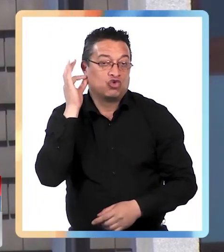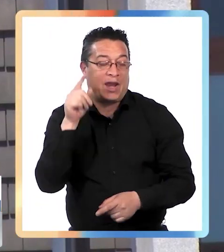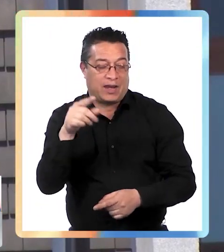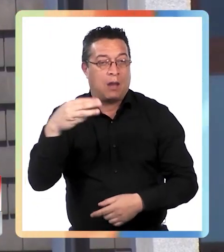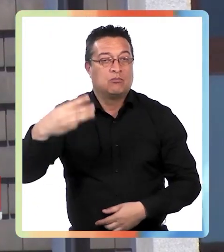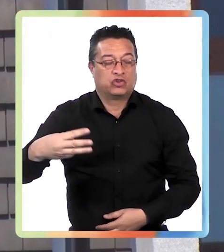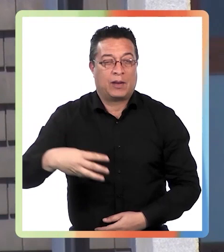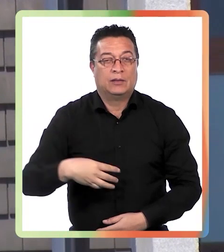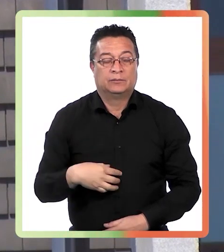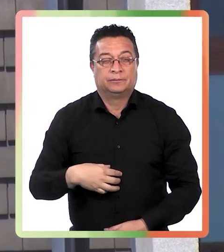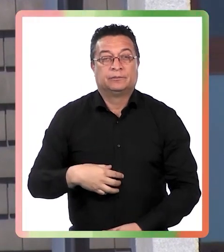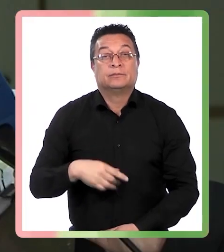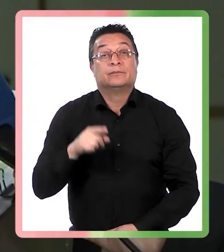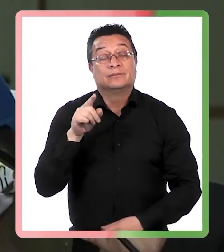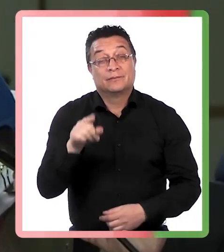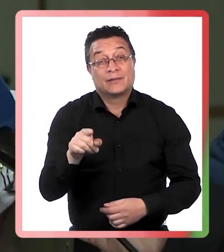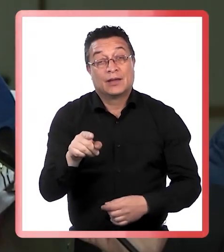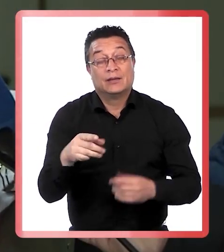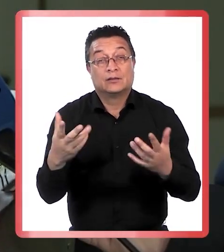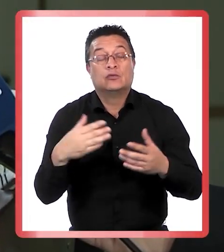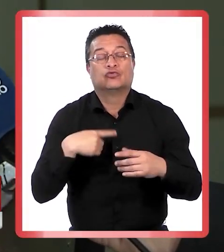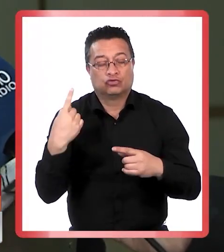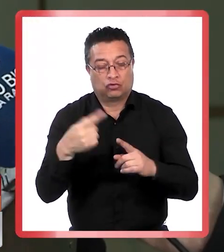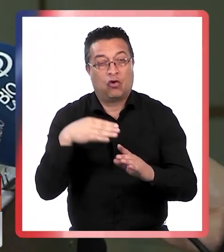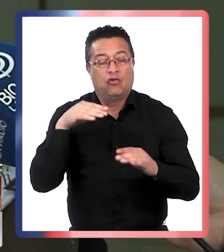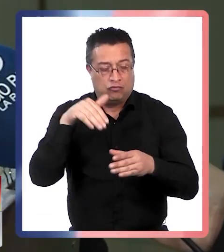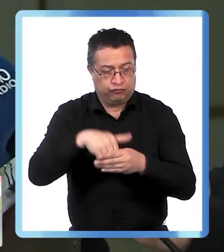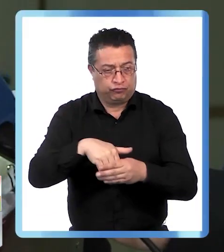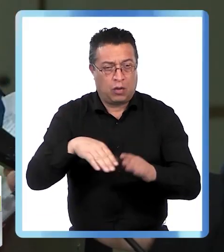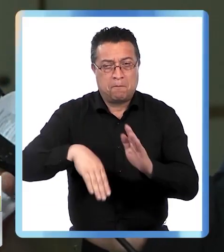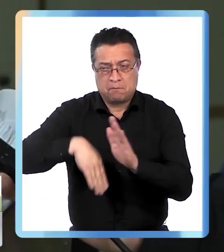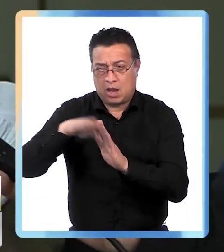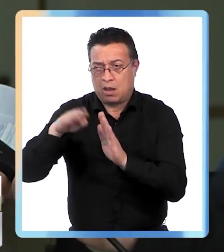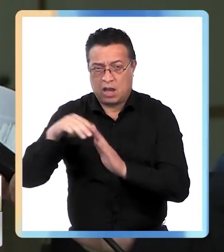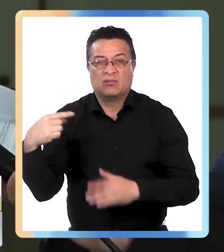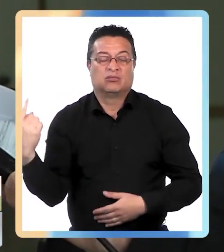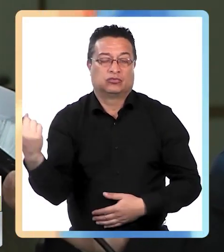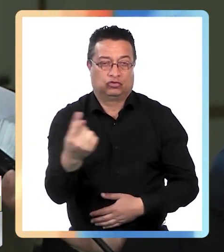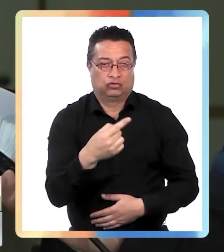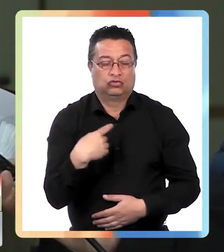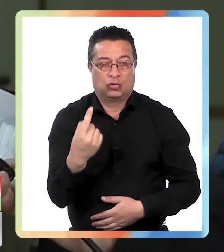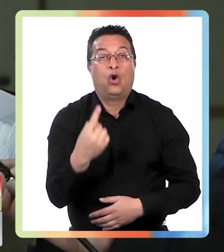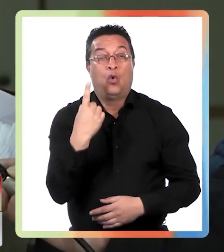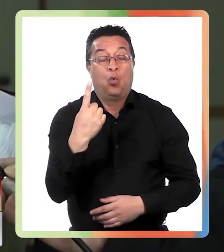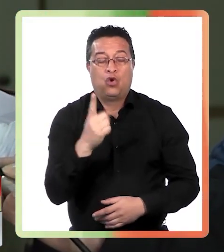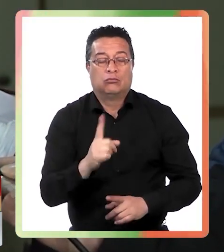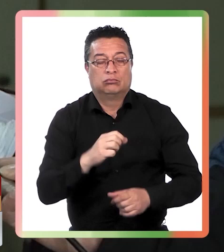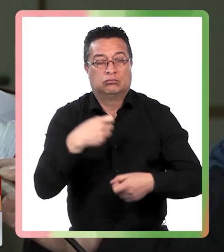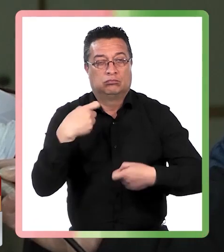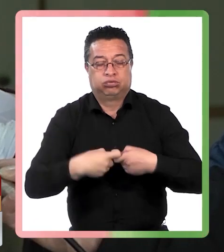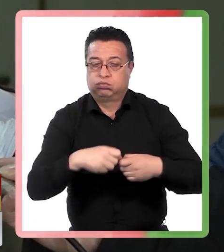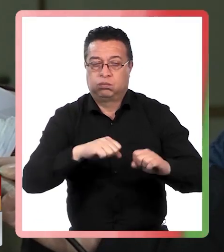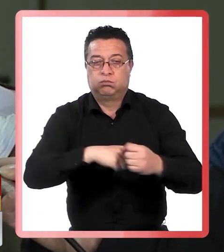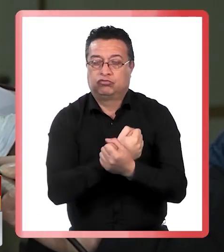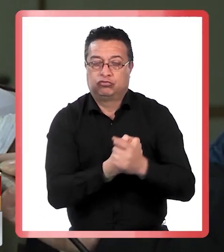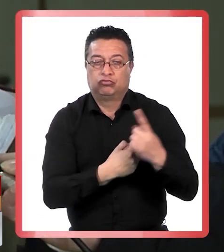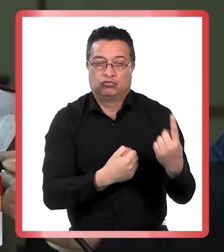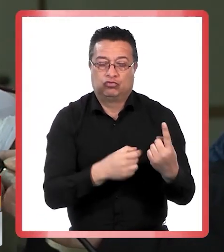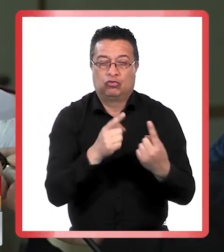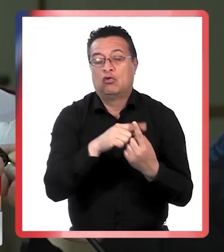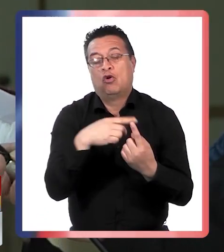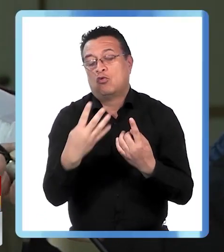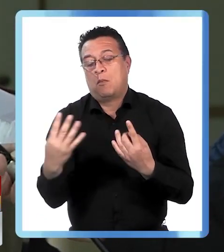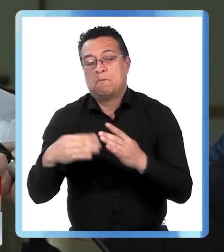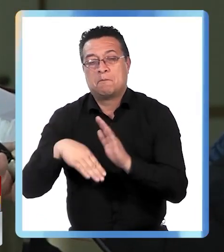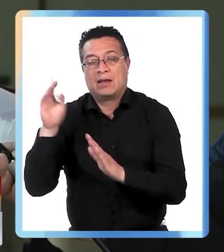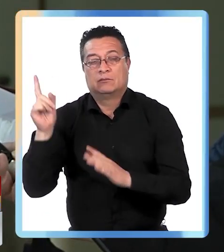municipales. No fue un voto unánime, sino de mayoría. Uno de los magistrados estuvo por mantener la prisión preventiva. Sin